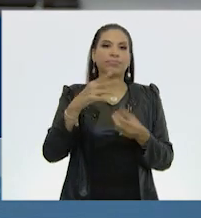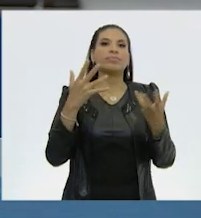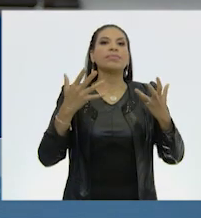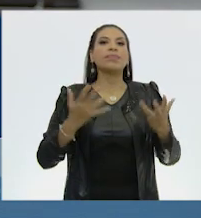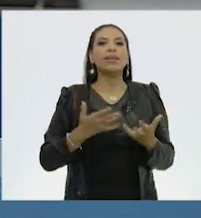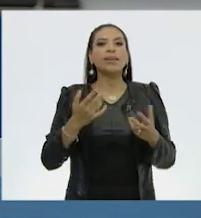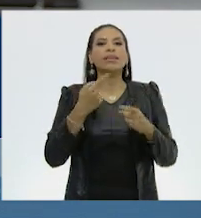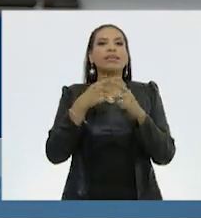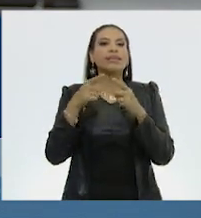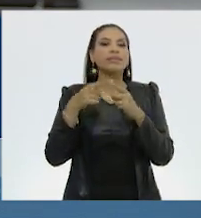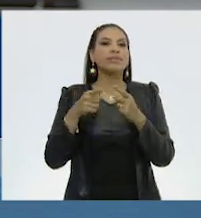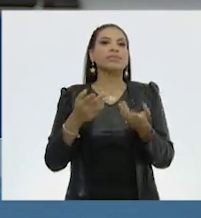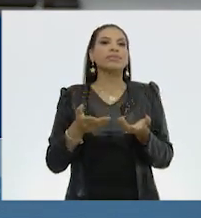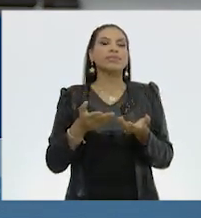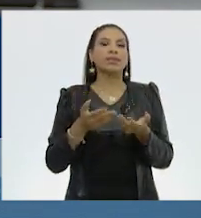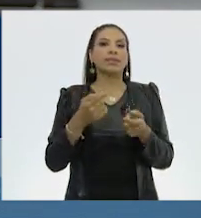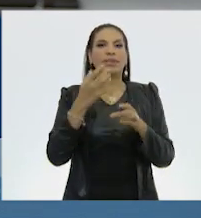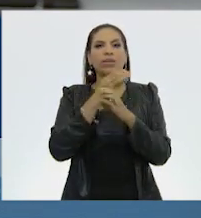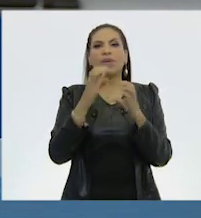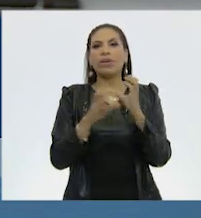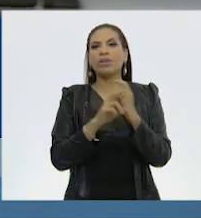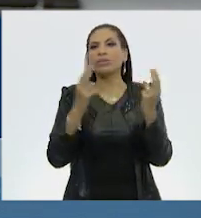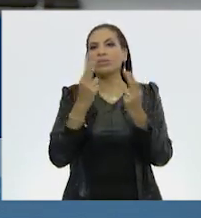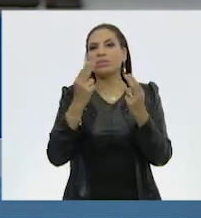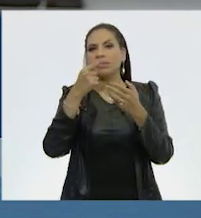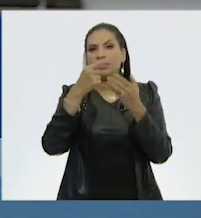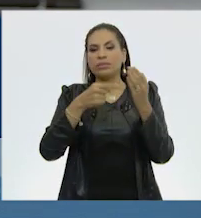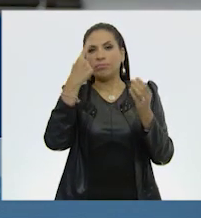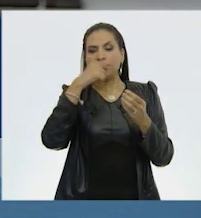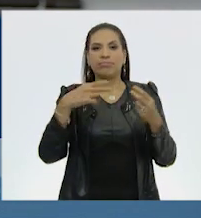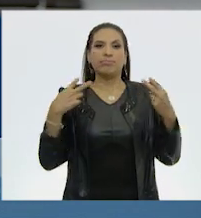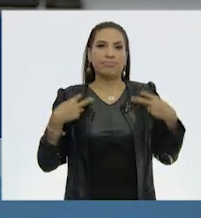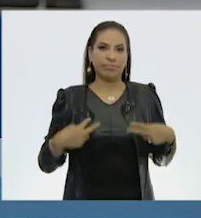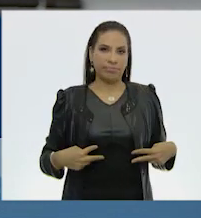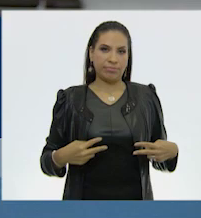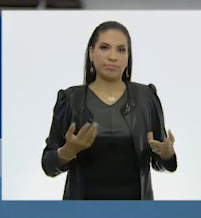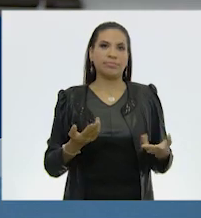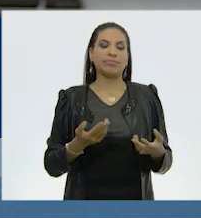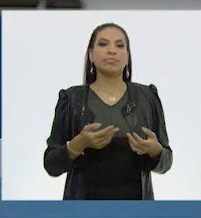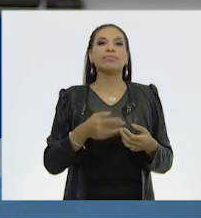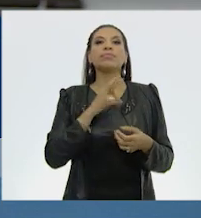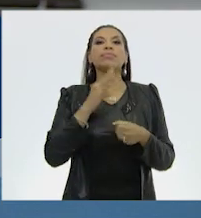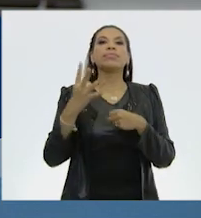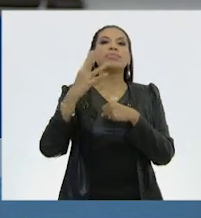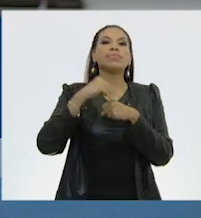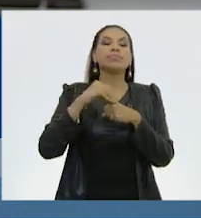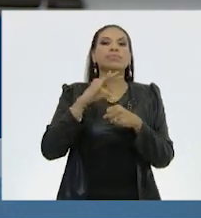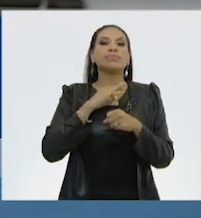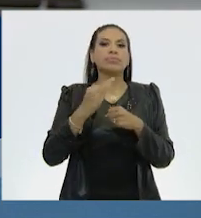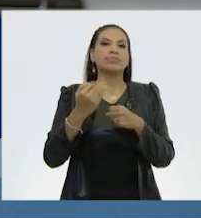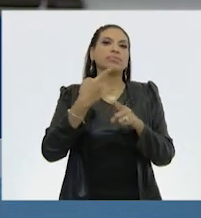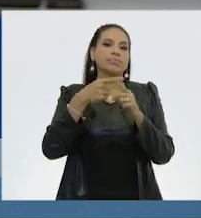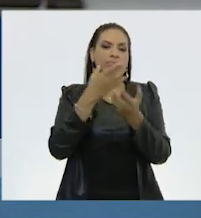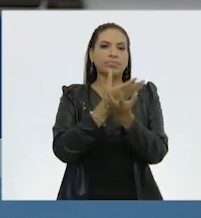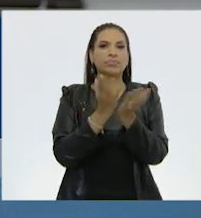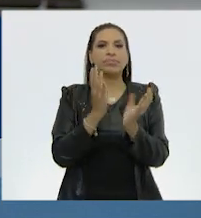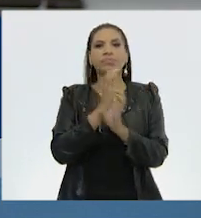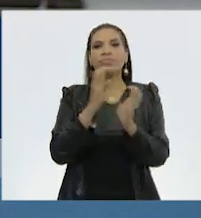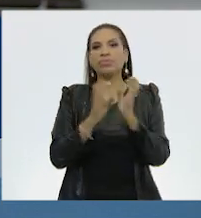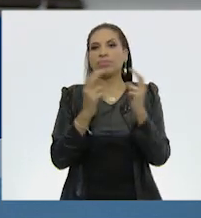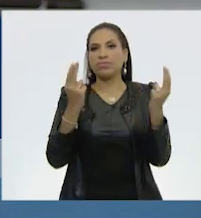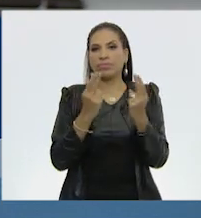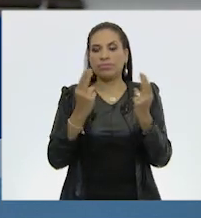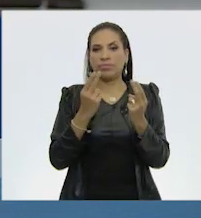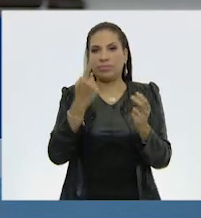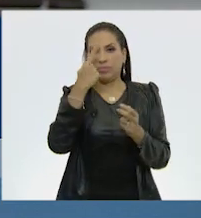elaboración de accesorios para vestir y permiten cubrir ciertas necesidades